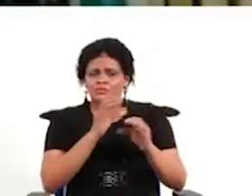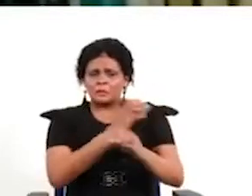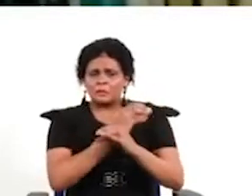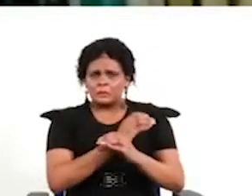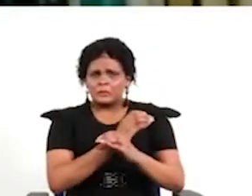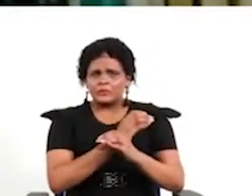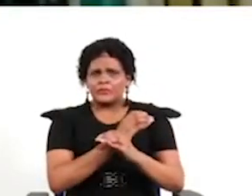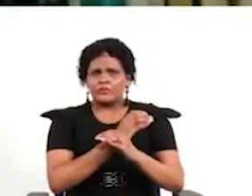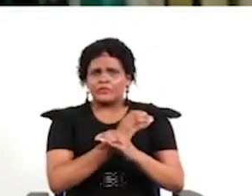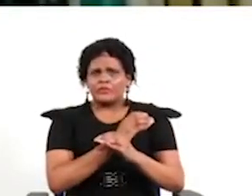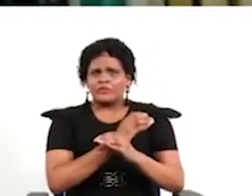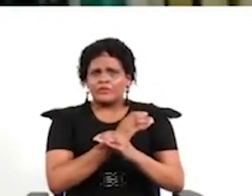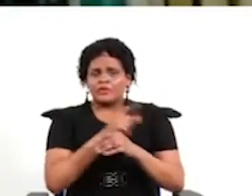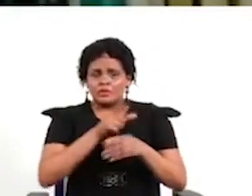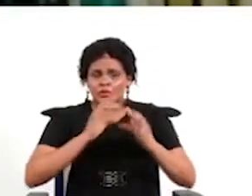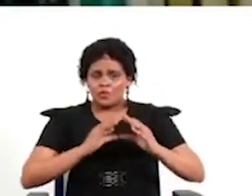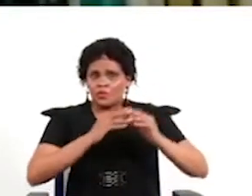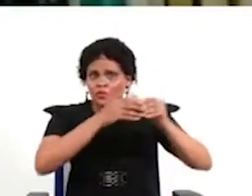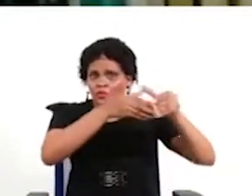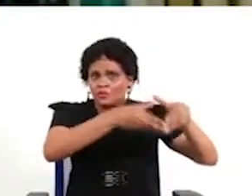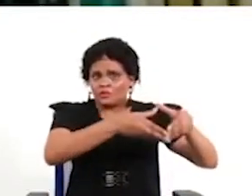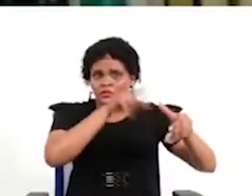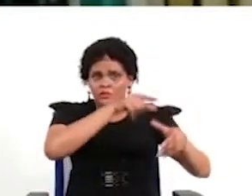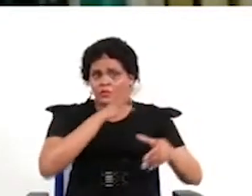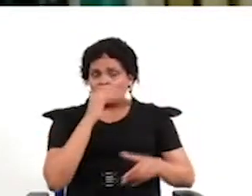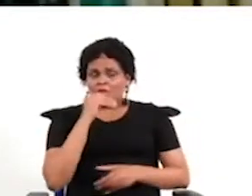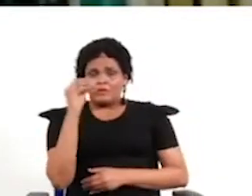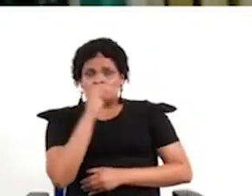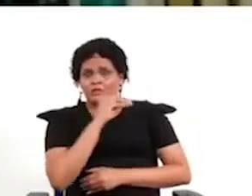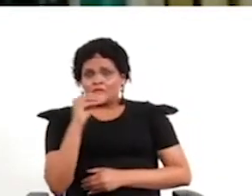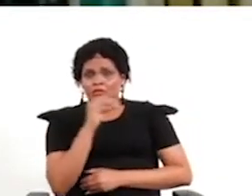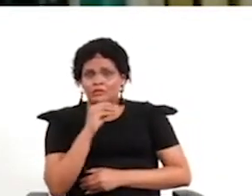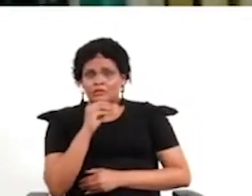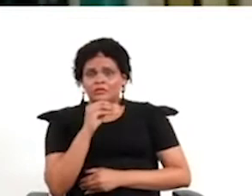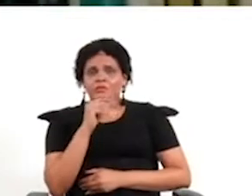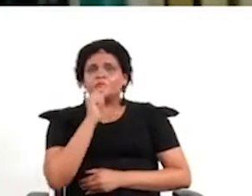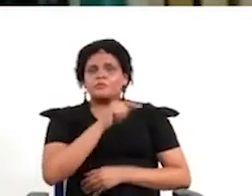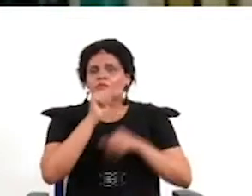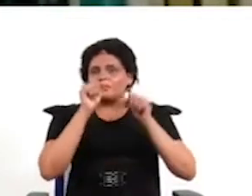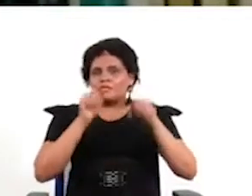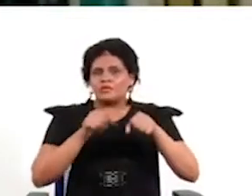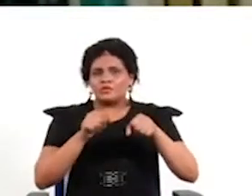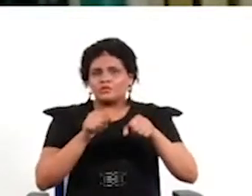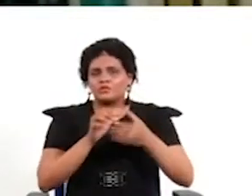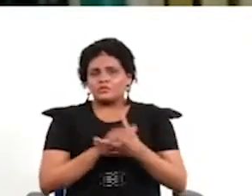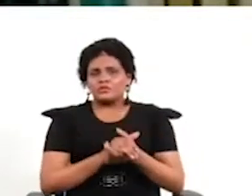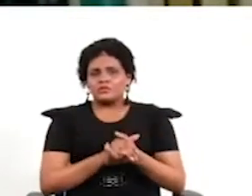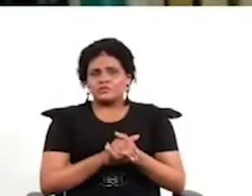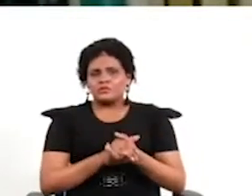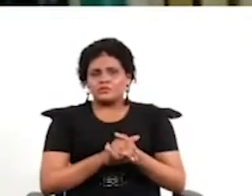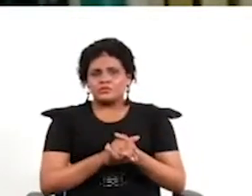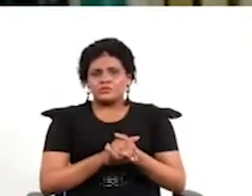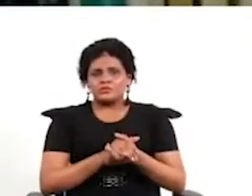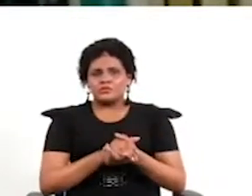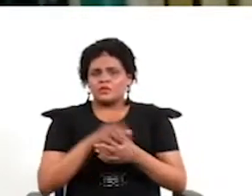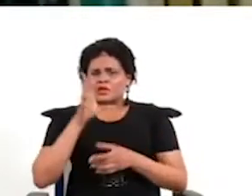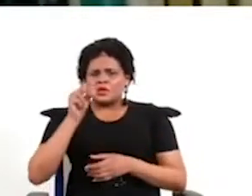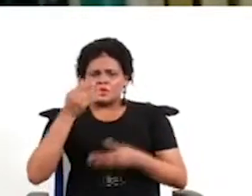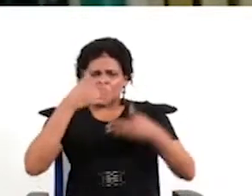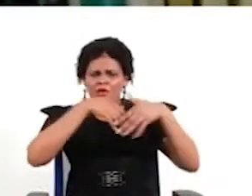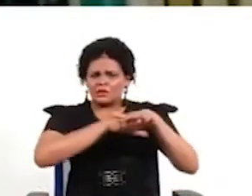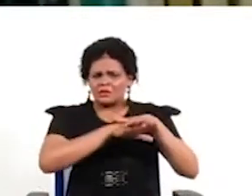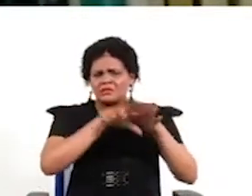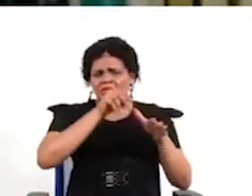luego decide un comité que no eligió nadie y sin ningún criterio predefinido qué entra y qué no entra